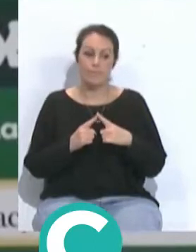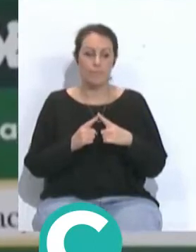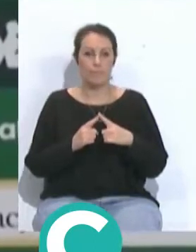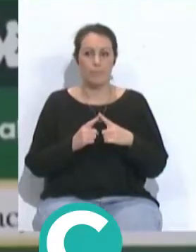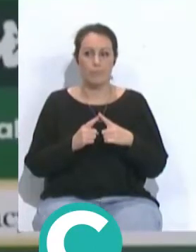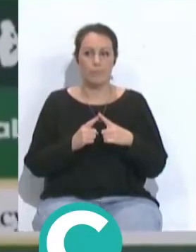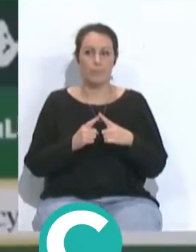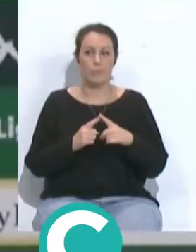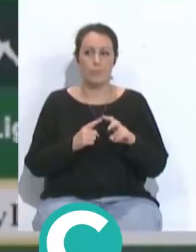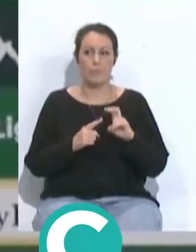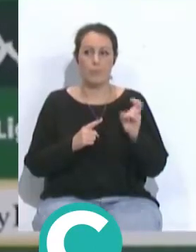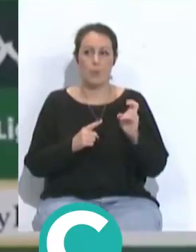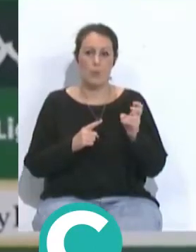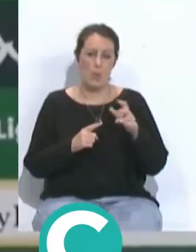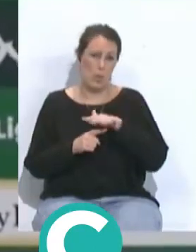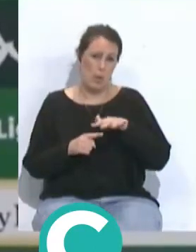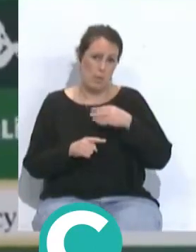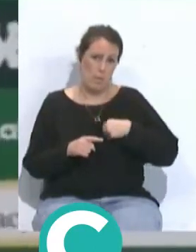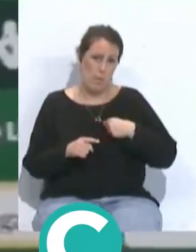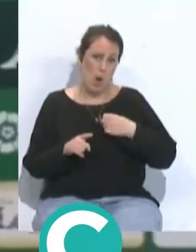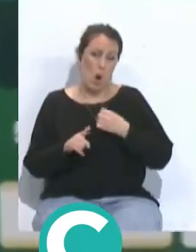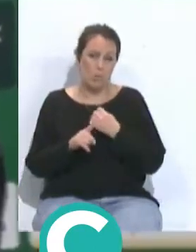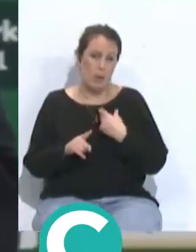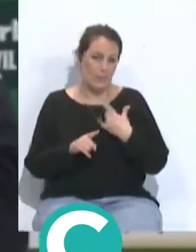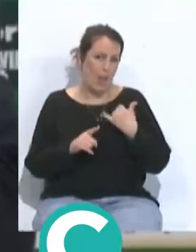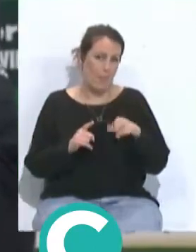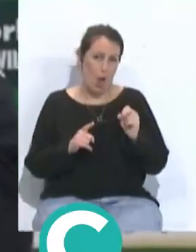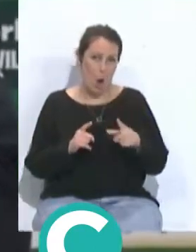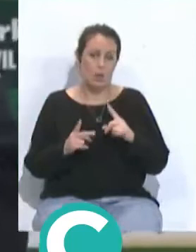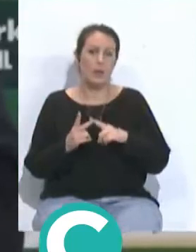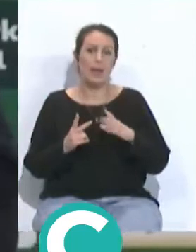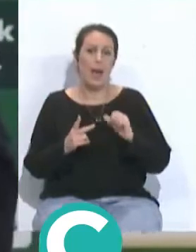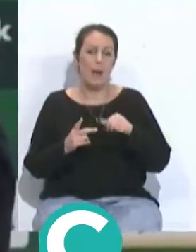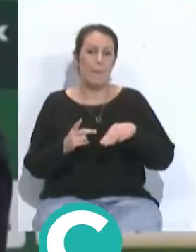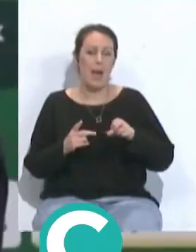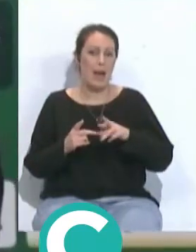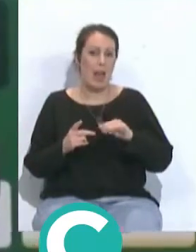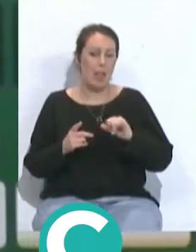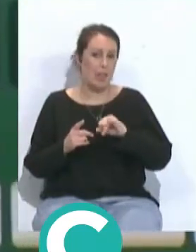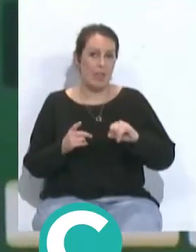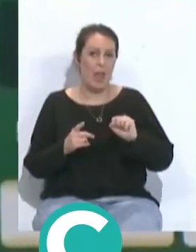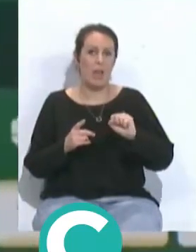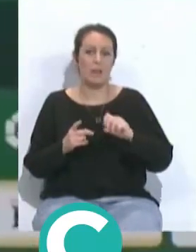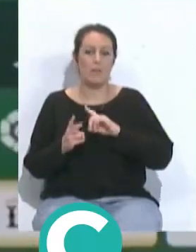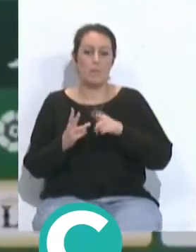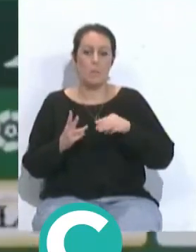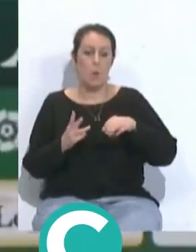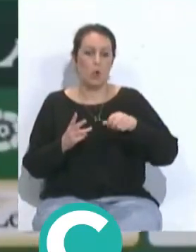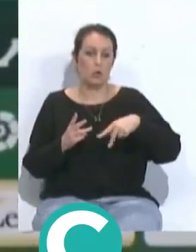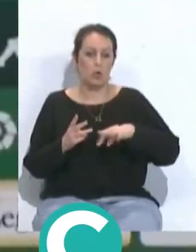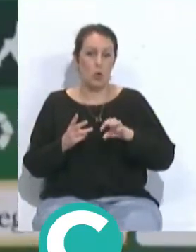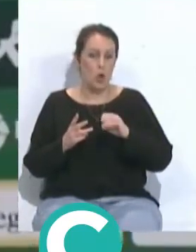con otro golpe en la misma zona le empeoró después están Víctor Camaraza y Martín Montoya que están